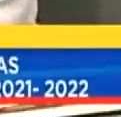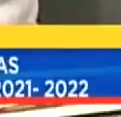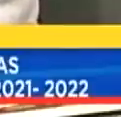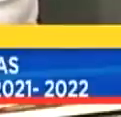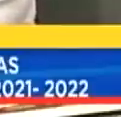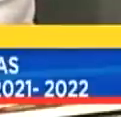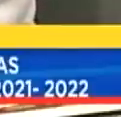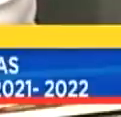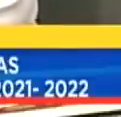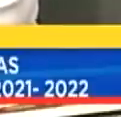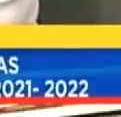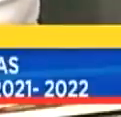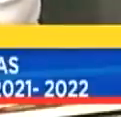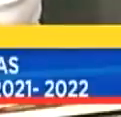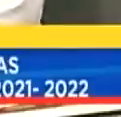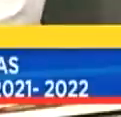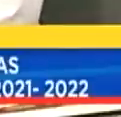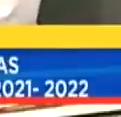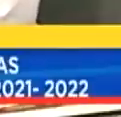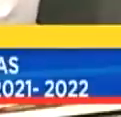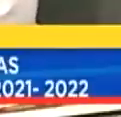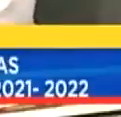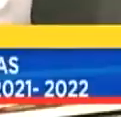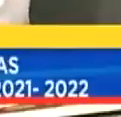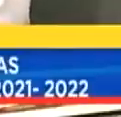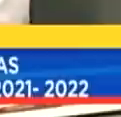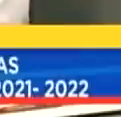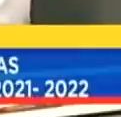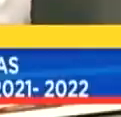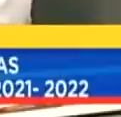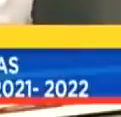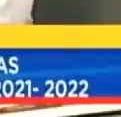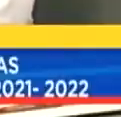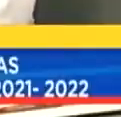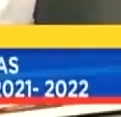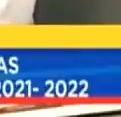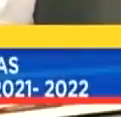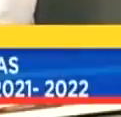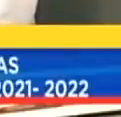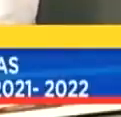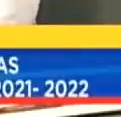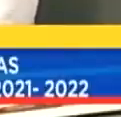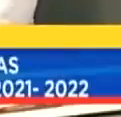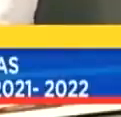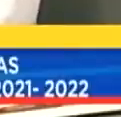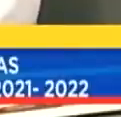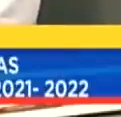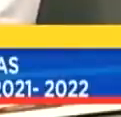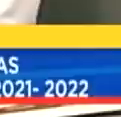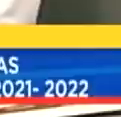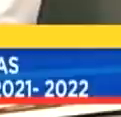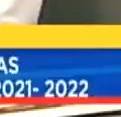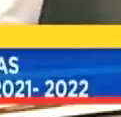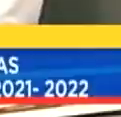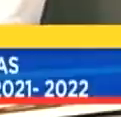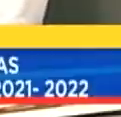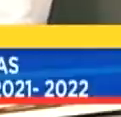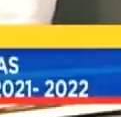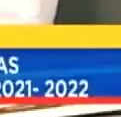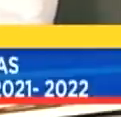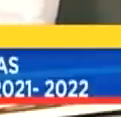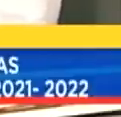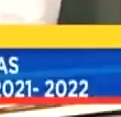Importantísimos Que Podemos Señalar En El Día De Hoy Aportes Para La Inclusión Para